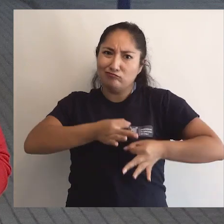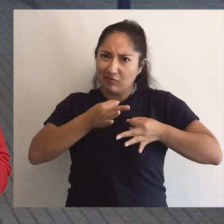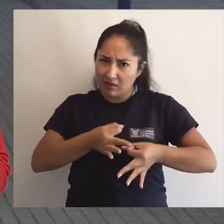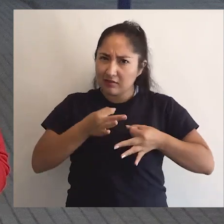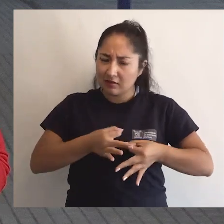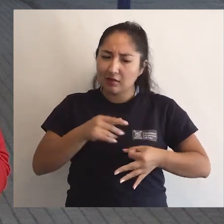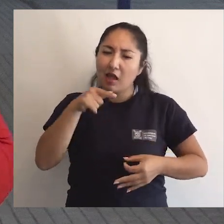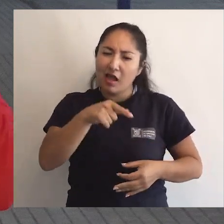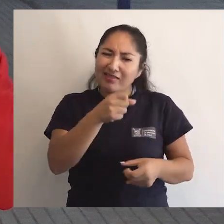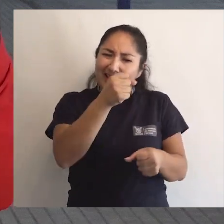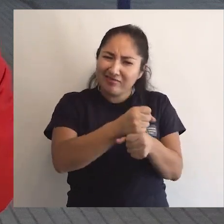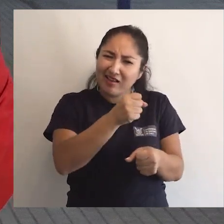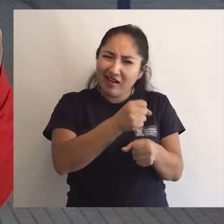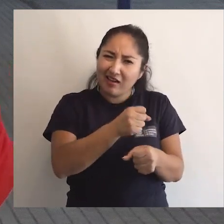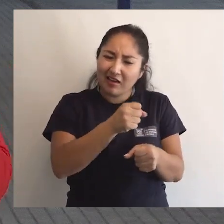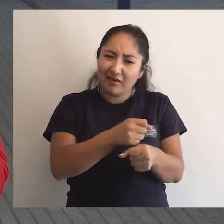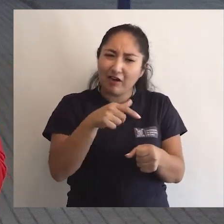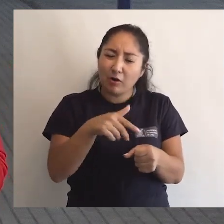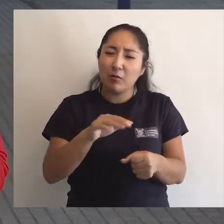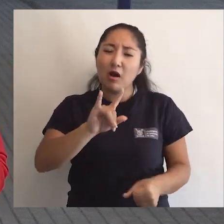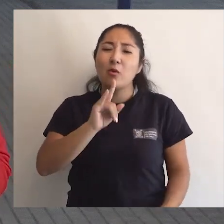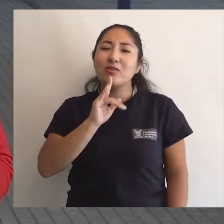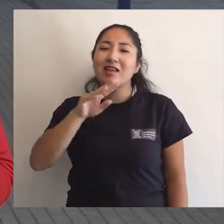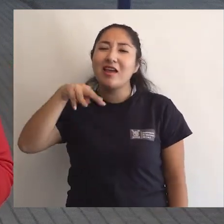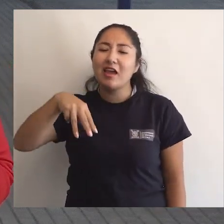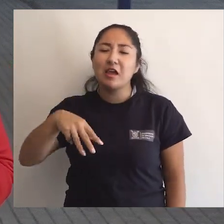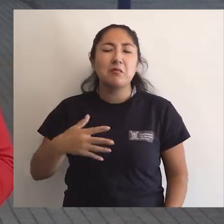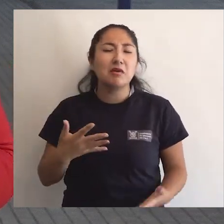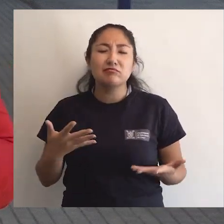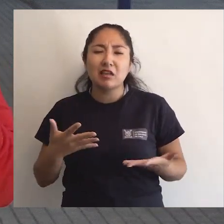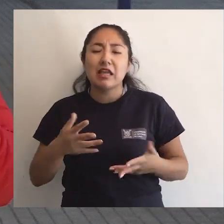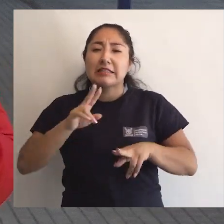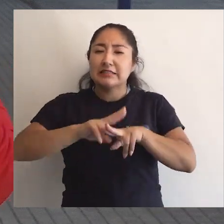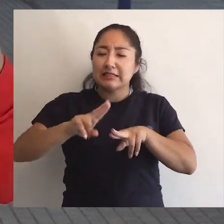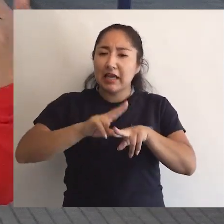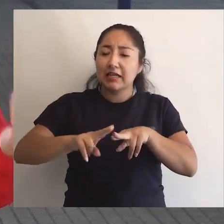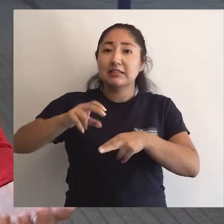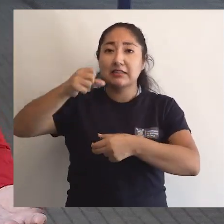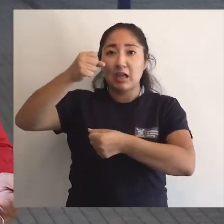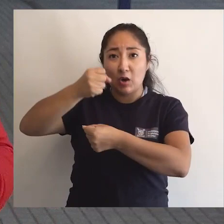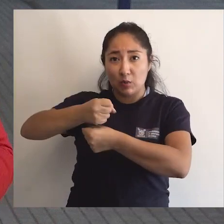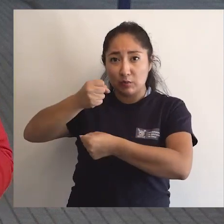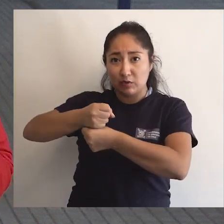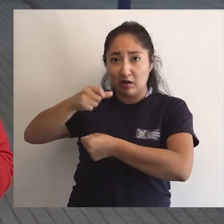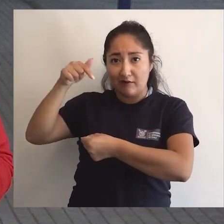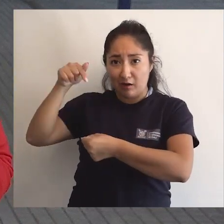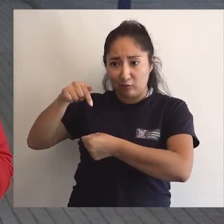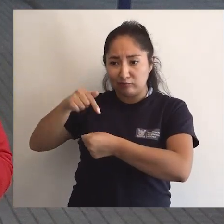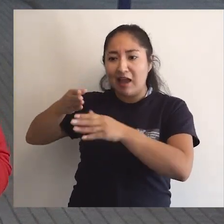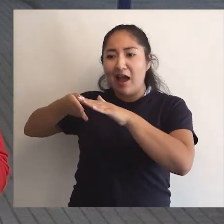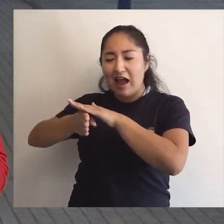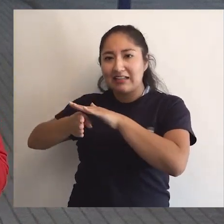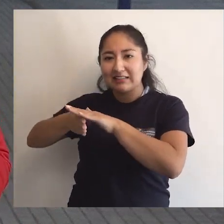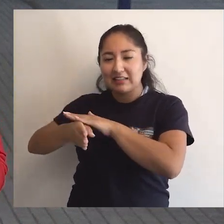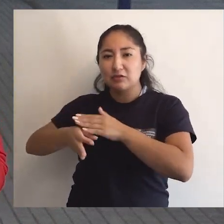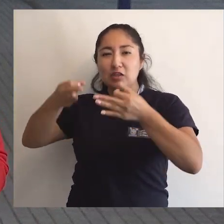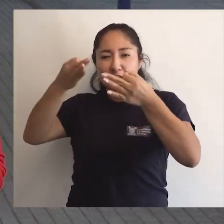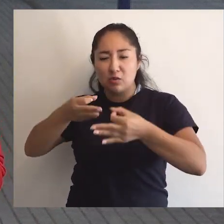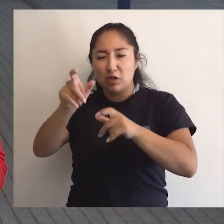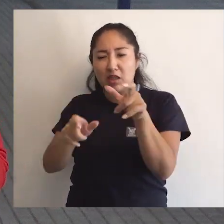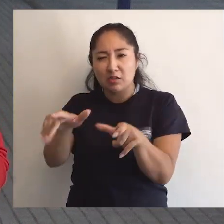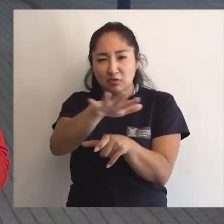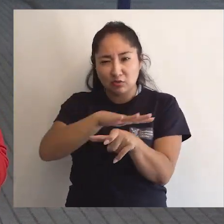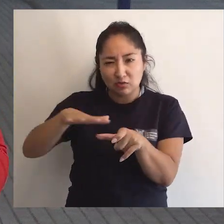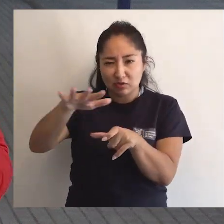y que es un trabajo, un estándar definido por la OIT en el cual se realiza una labor en el cual se tiene acceso a la seguridad